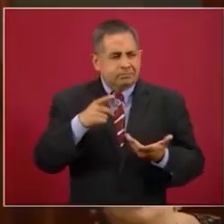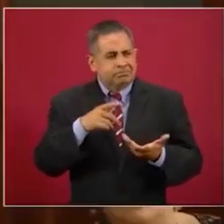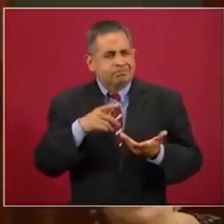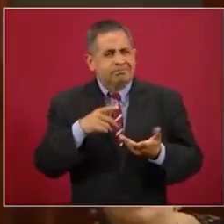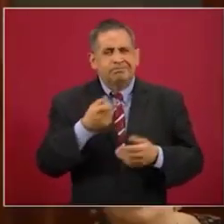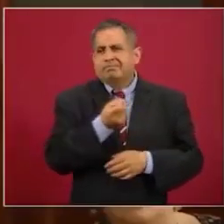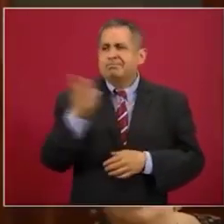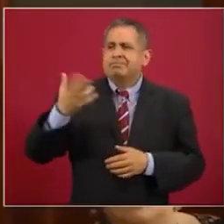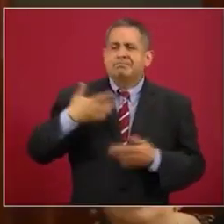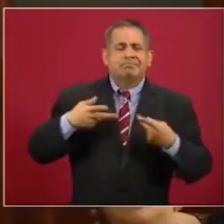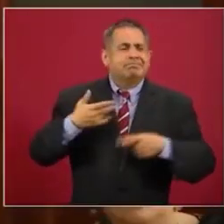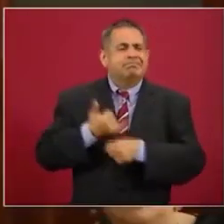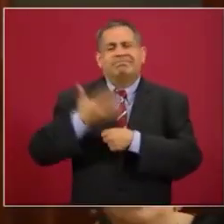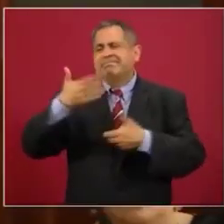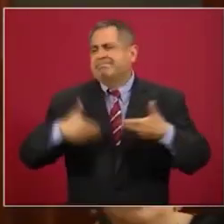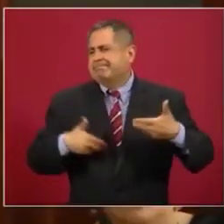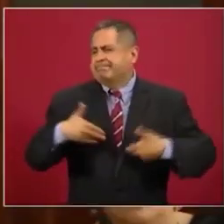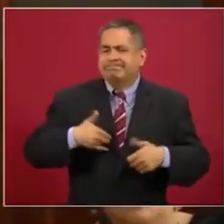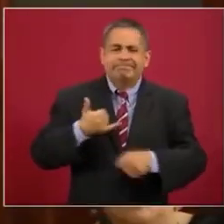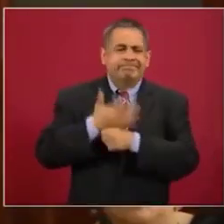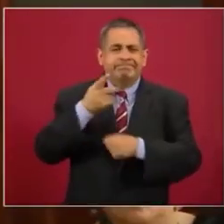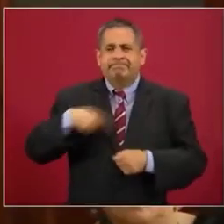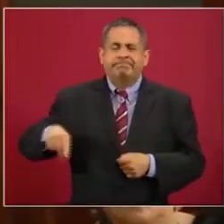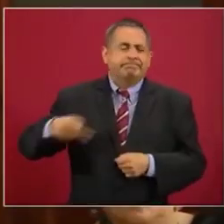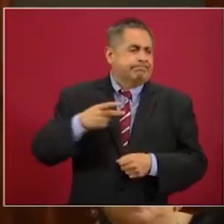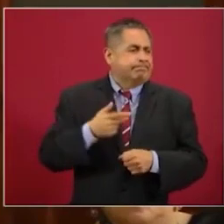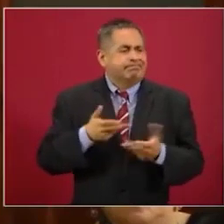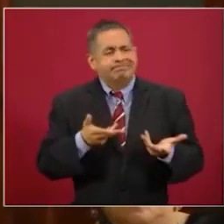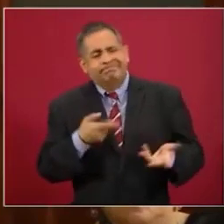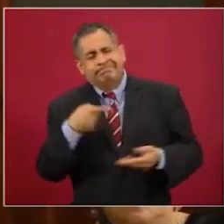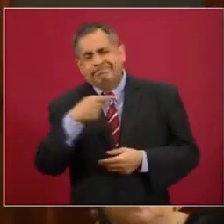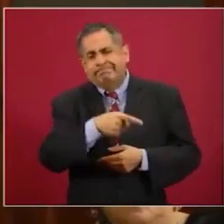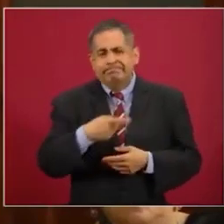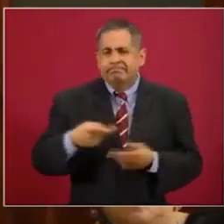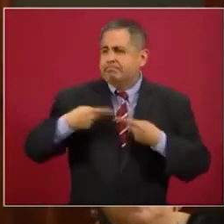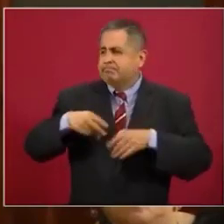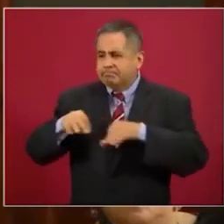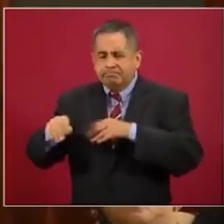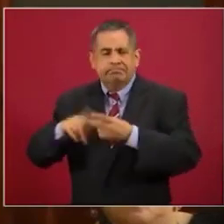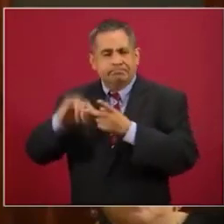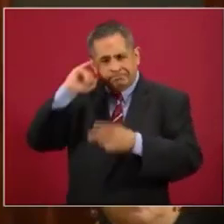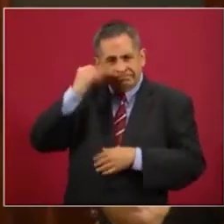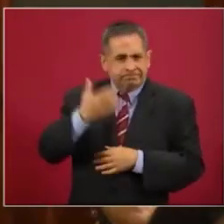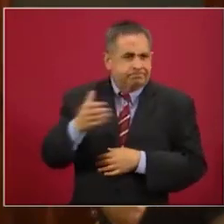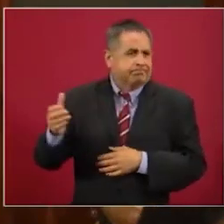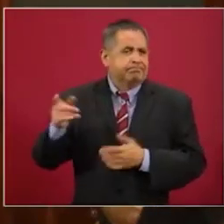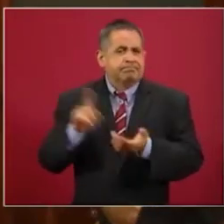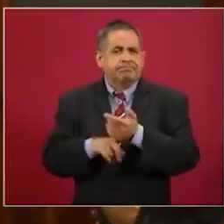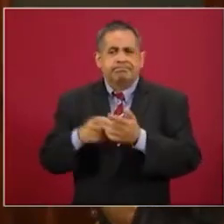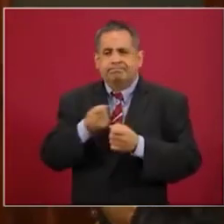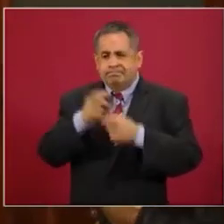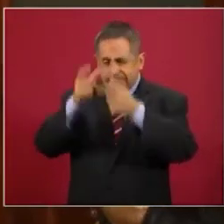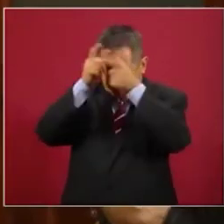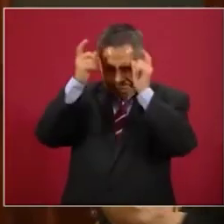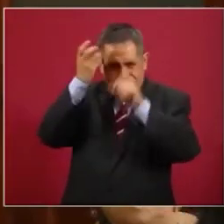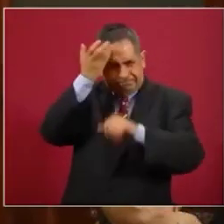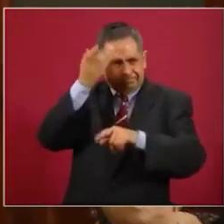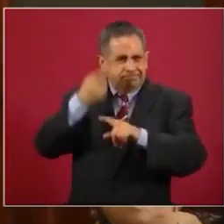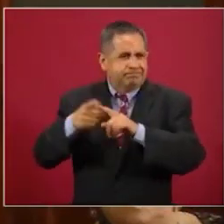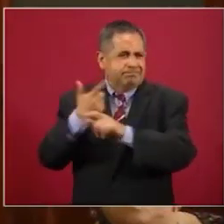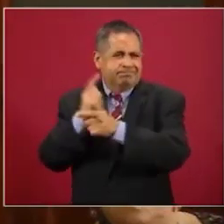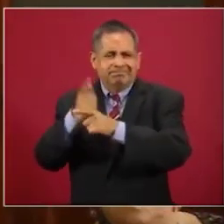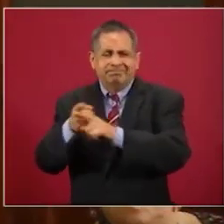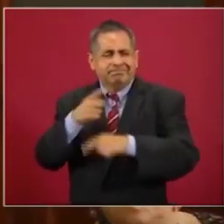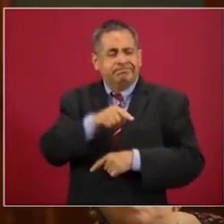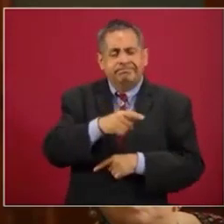inconformidad por parte de mucha gente de la sociedad, los obreros, los campesinos, las enfermeras, las taxistas y